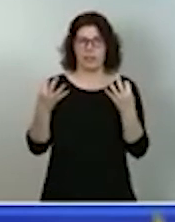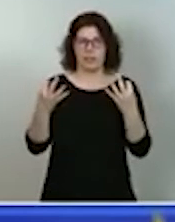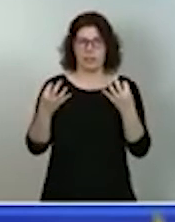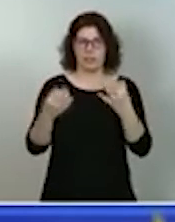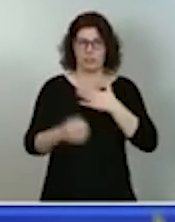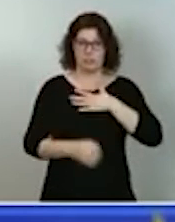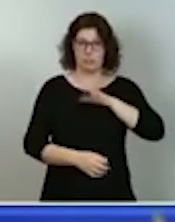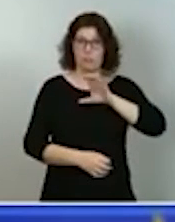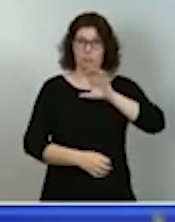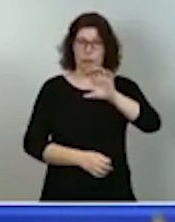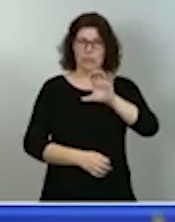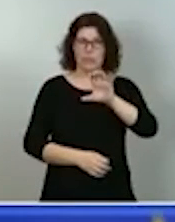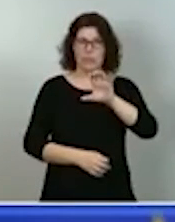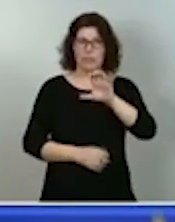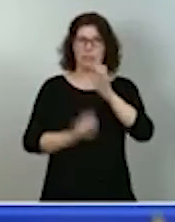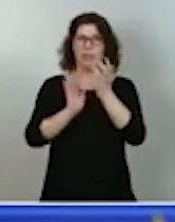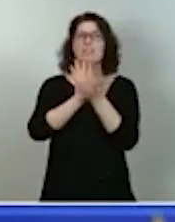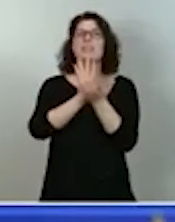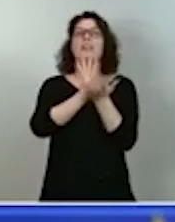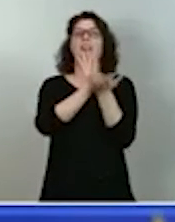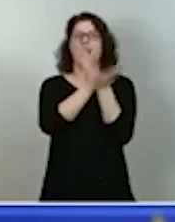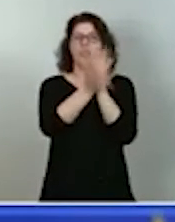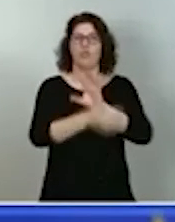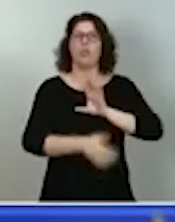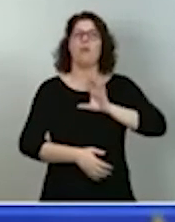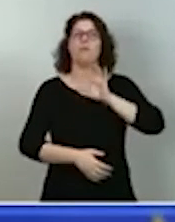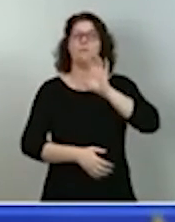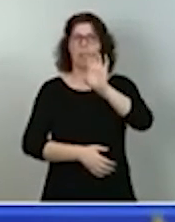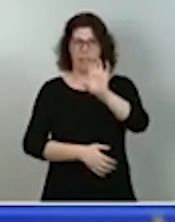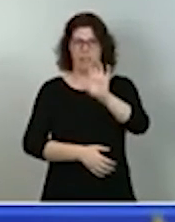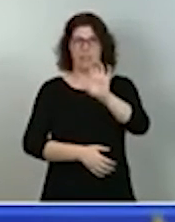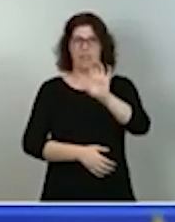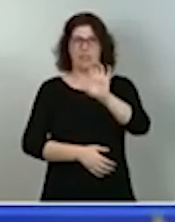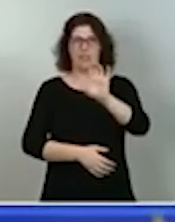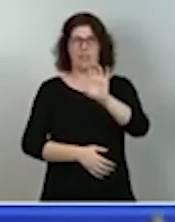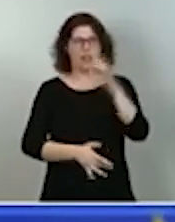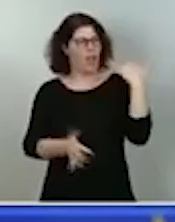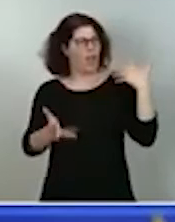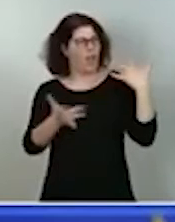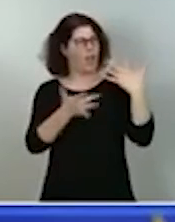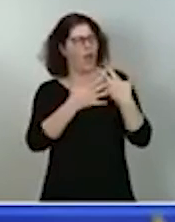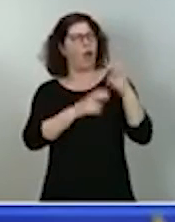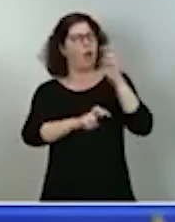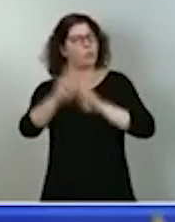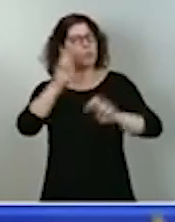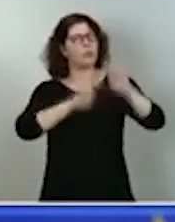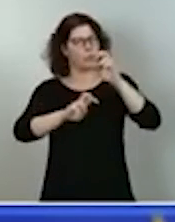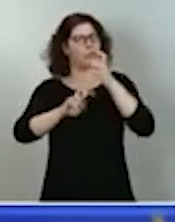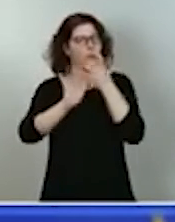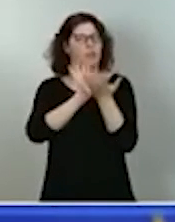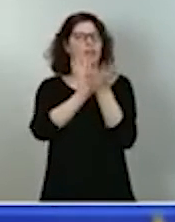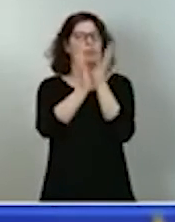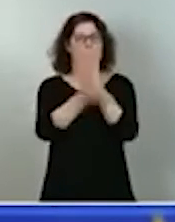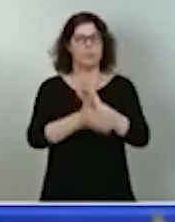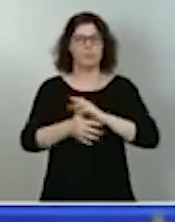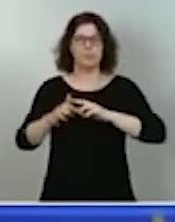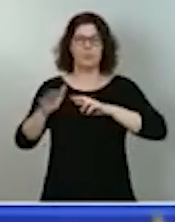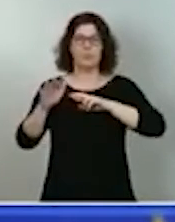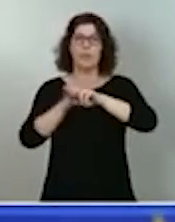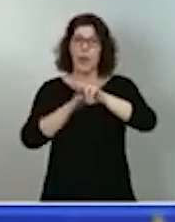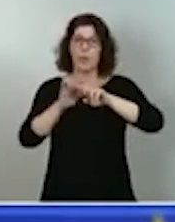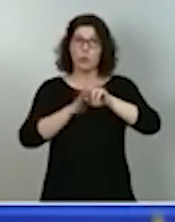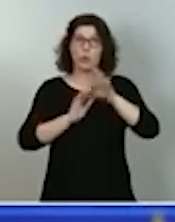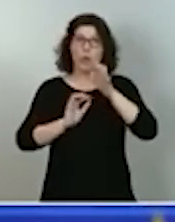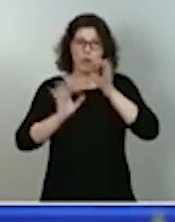transformaciones que venimos largamente acariciando en el tiempo. Los recursos están en este momento y los